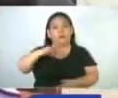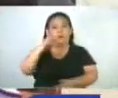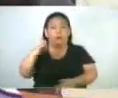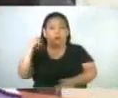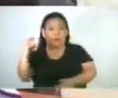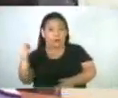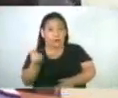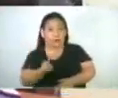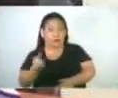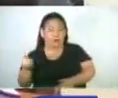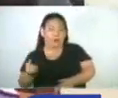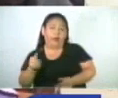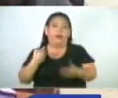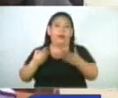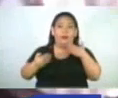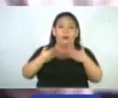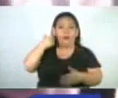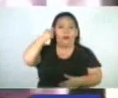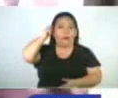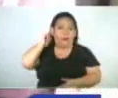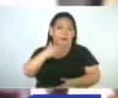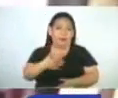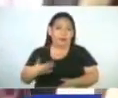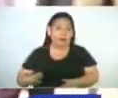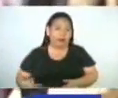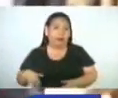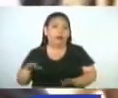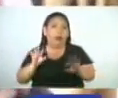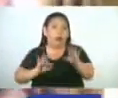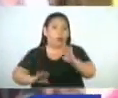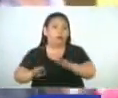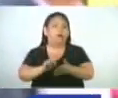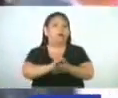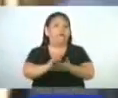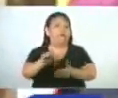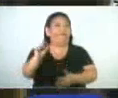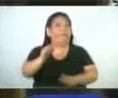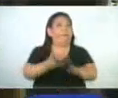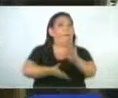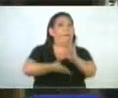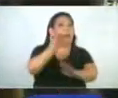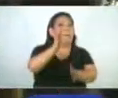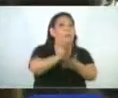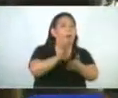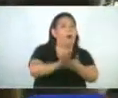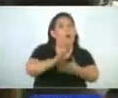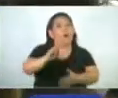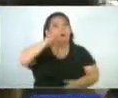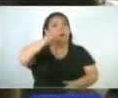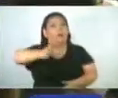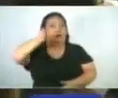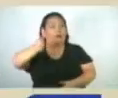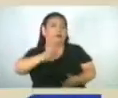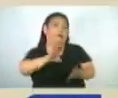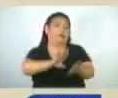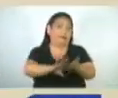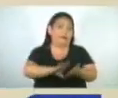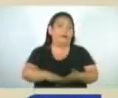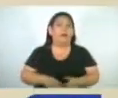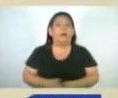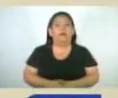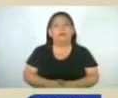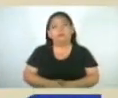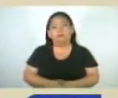Hernández adelantó que algunos centros de estudio incrementarán el valor de la matrícula o mensualidad. Hay que decirlo que